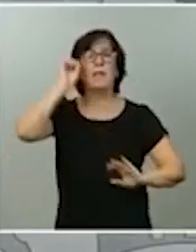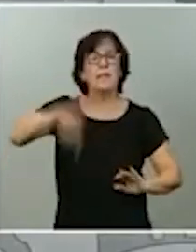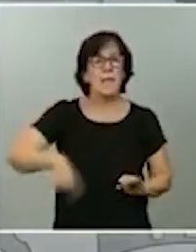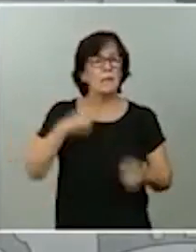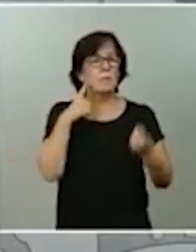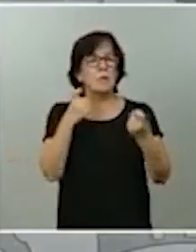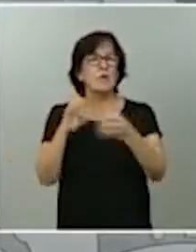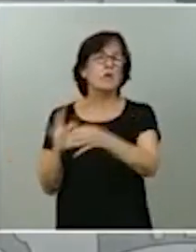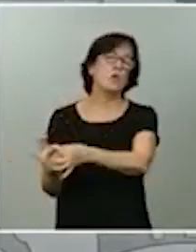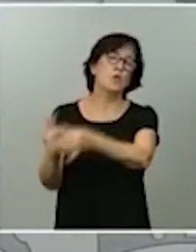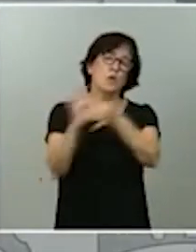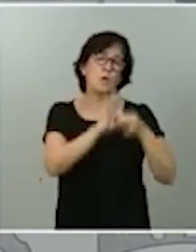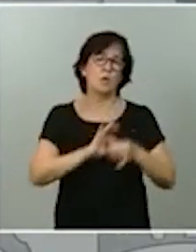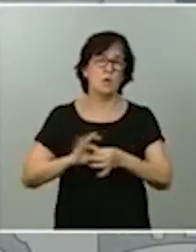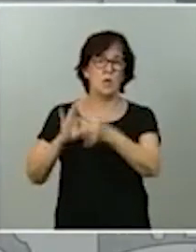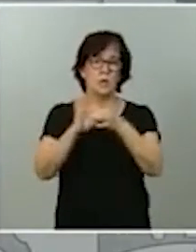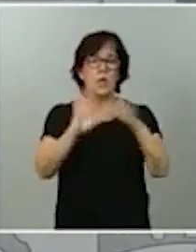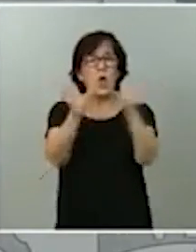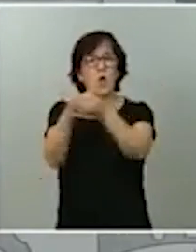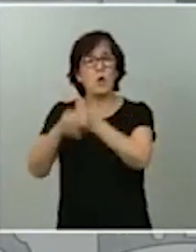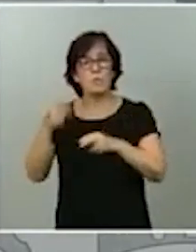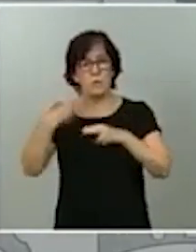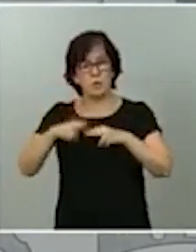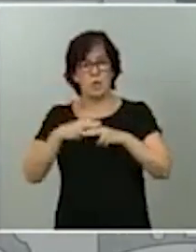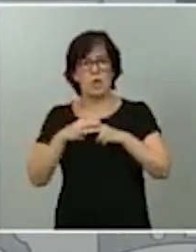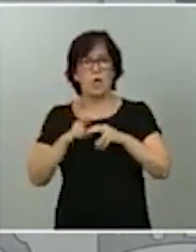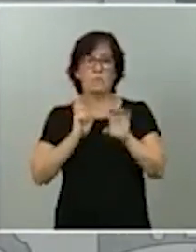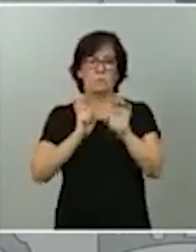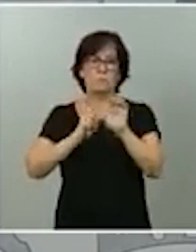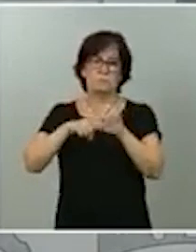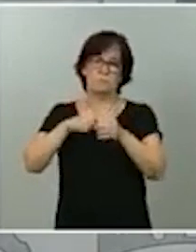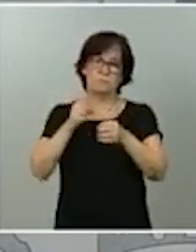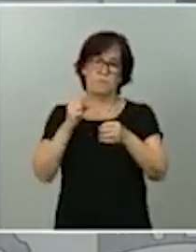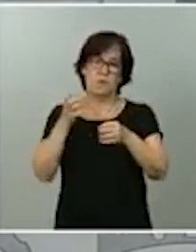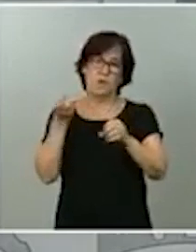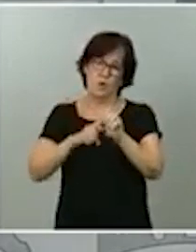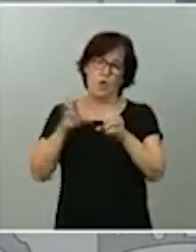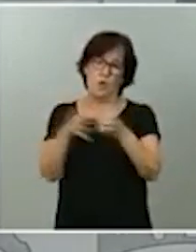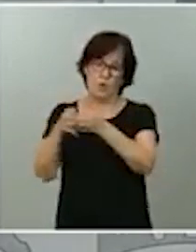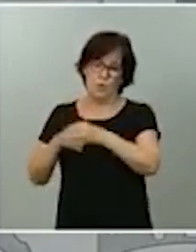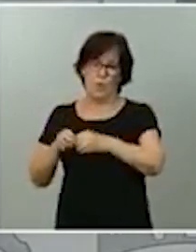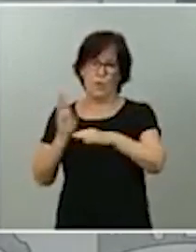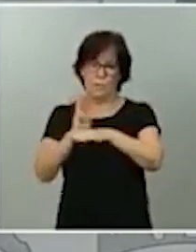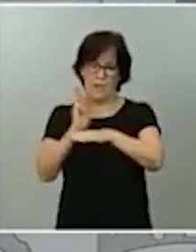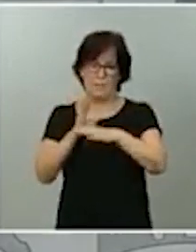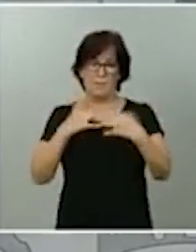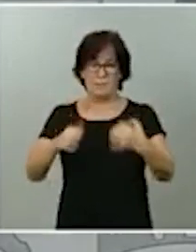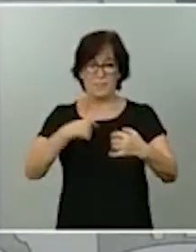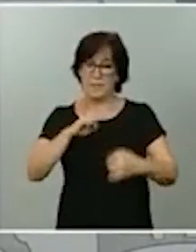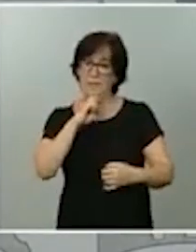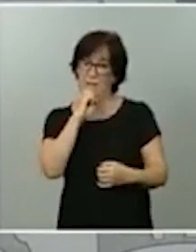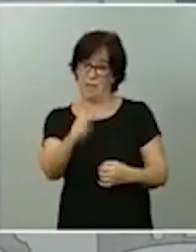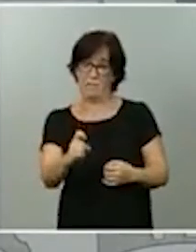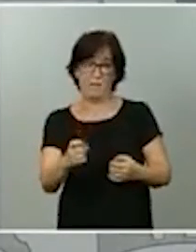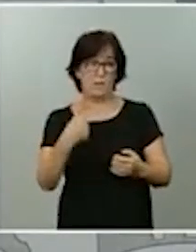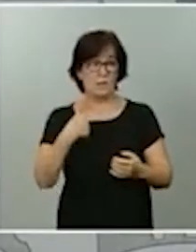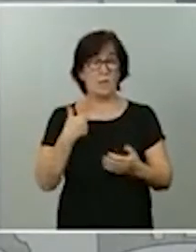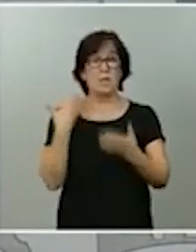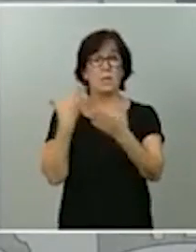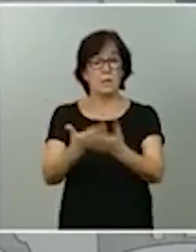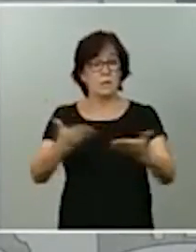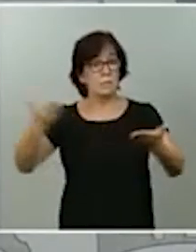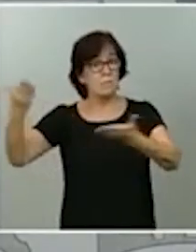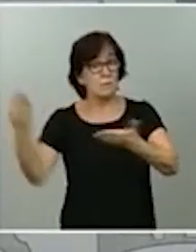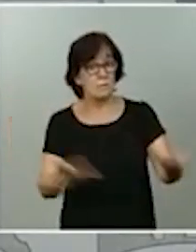de las fuerzas políticas con representación parlamentaria. Por eso, les anuncio también que me propongo invitar a los líderes de las